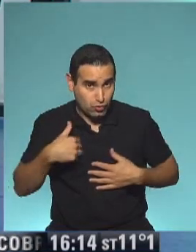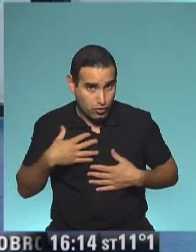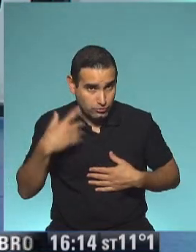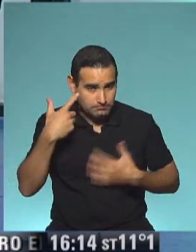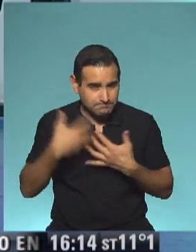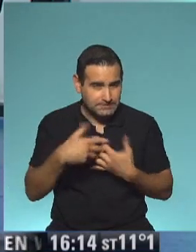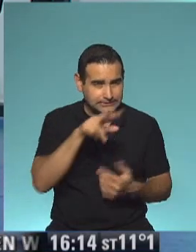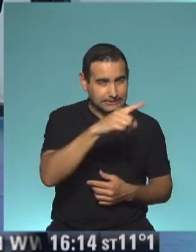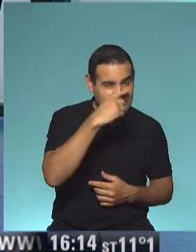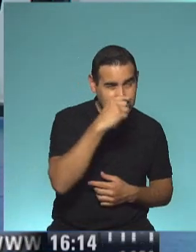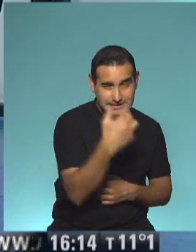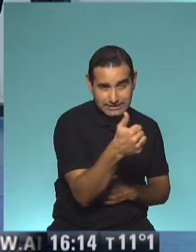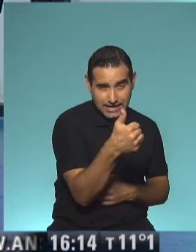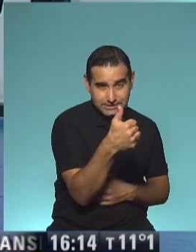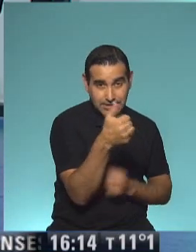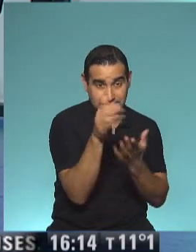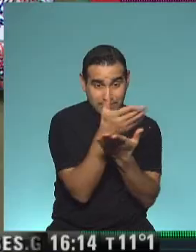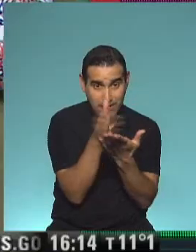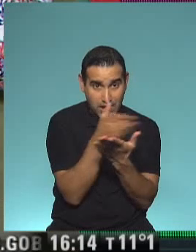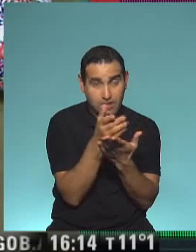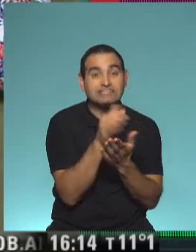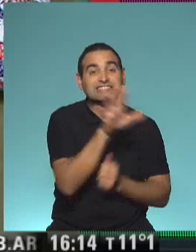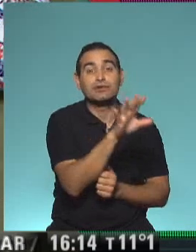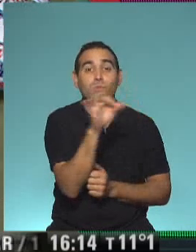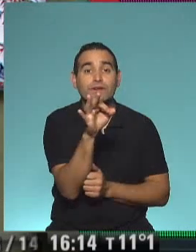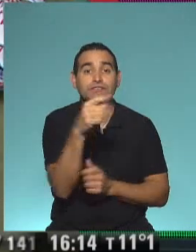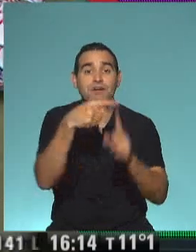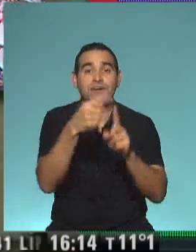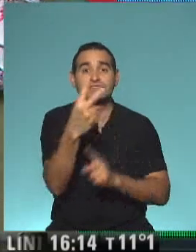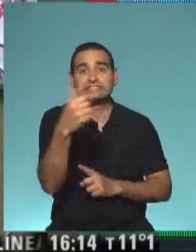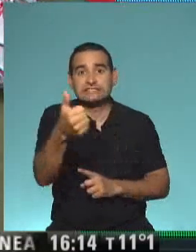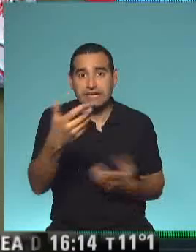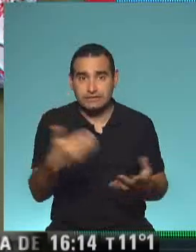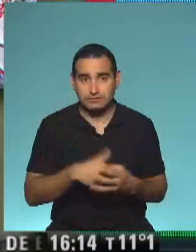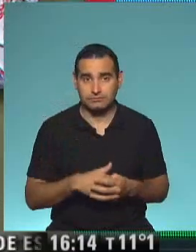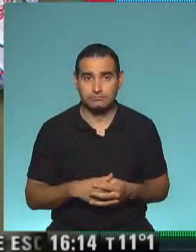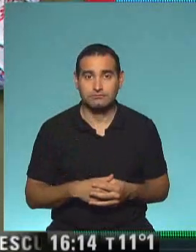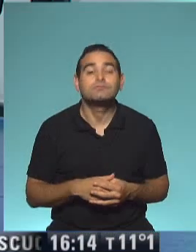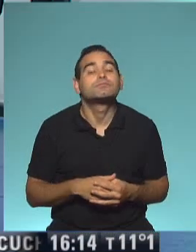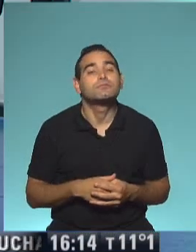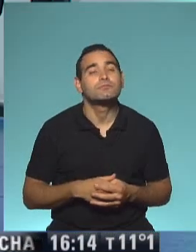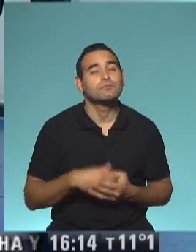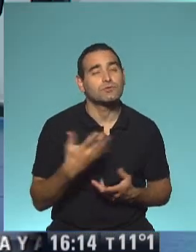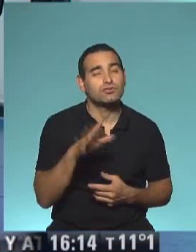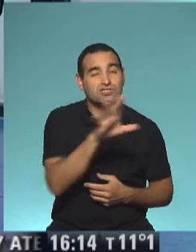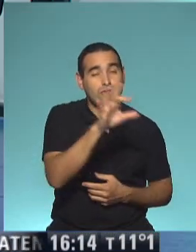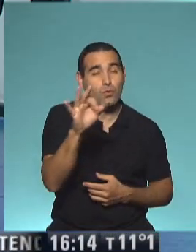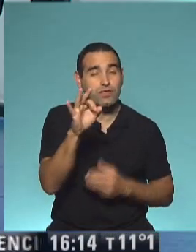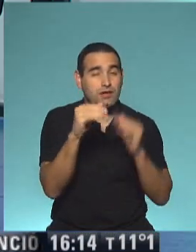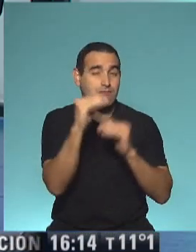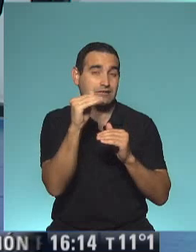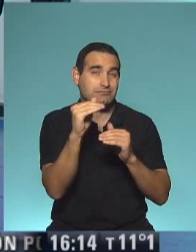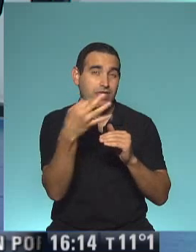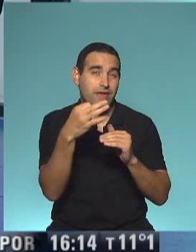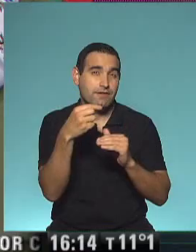sé que 76, si lo fragmento, es 50 más 26. Entonces, para que sea más que 50, le tengo que